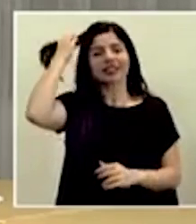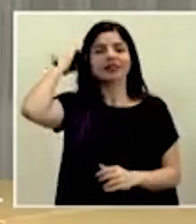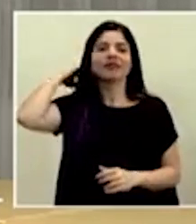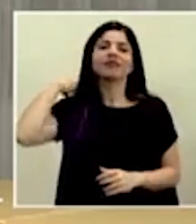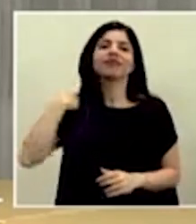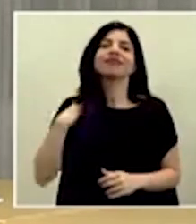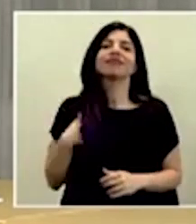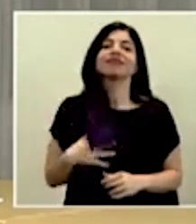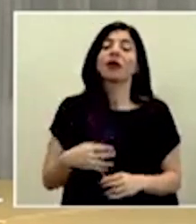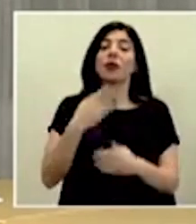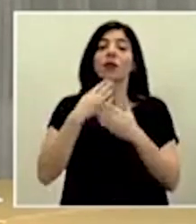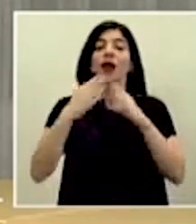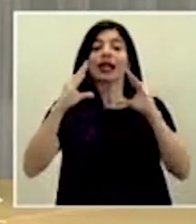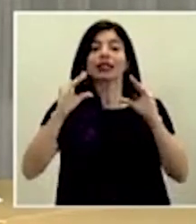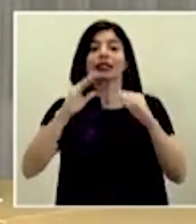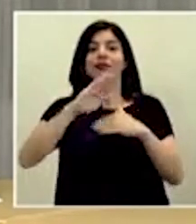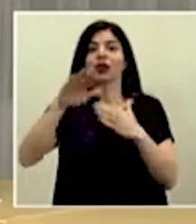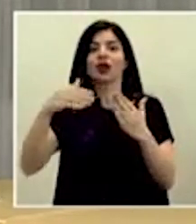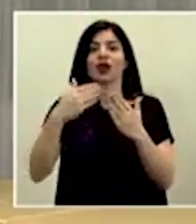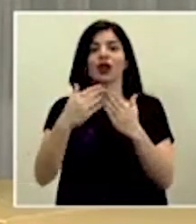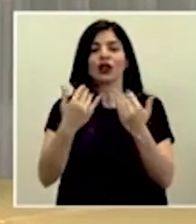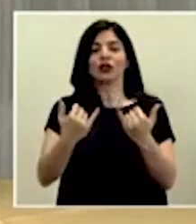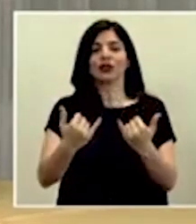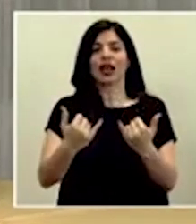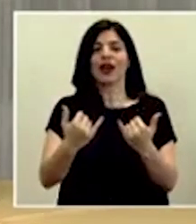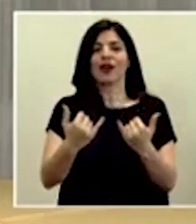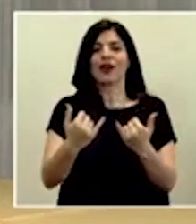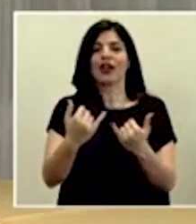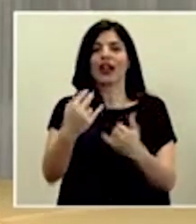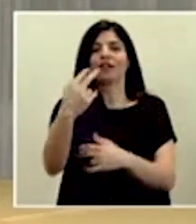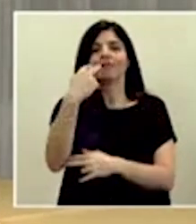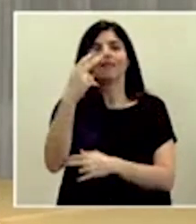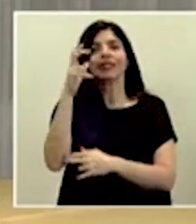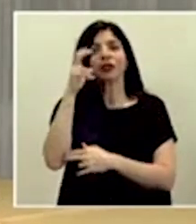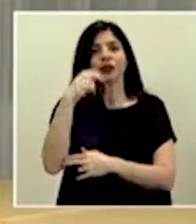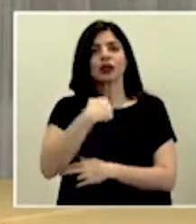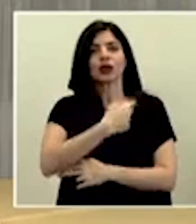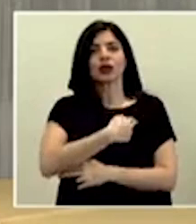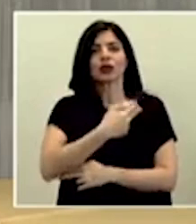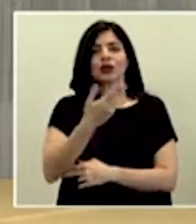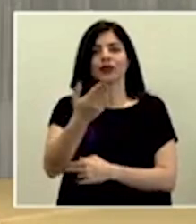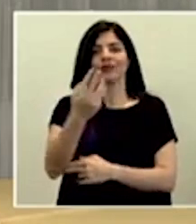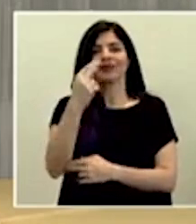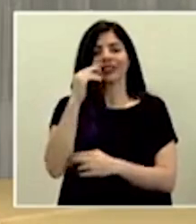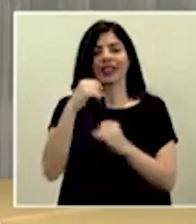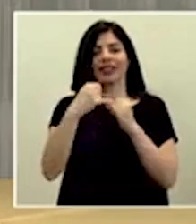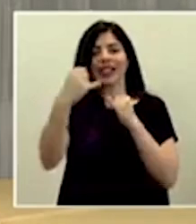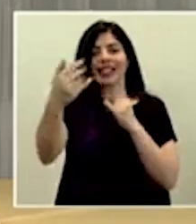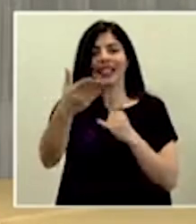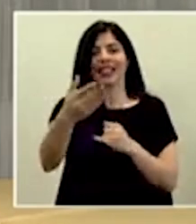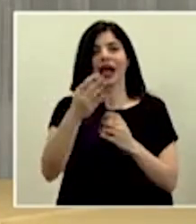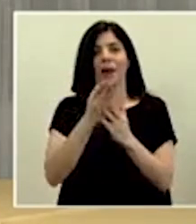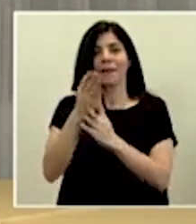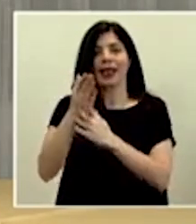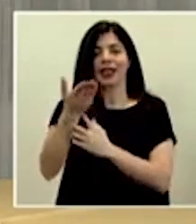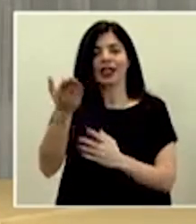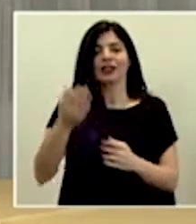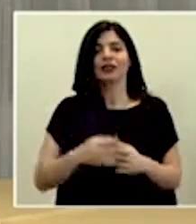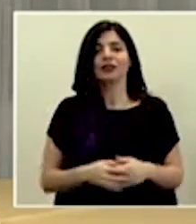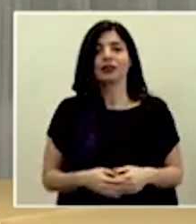Muy buenas tardes a todos los que nos están escuchando por esta sintonía, por estos medios.